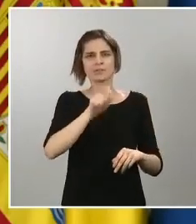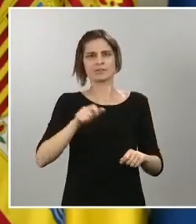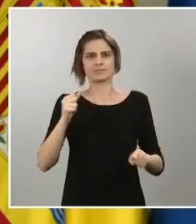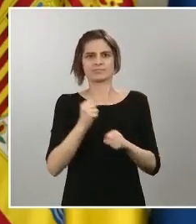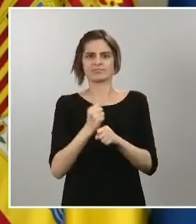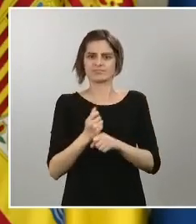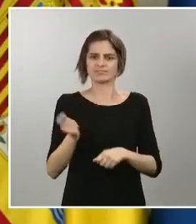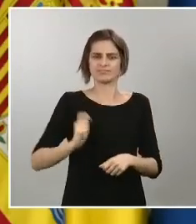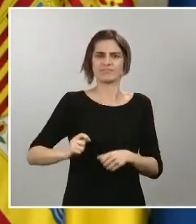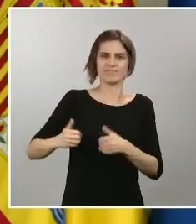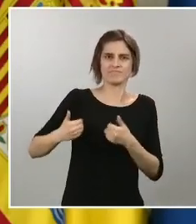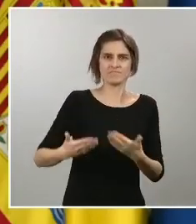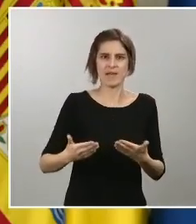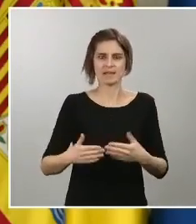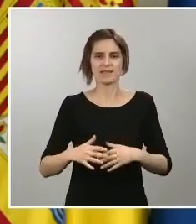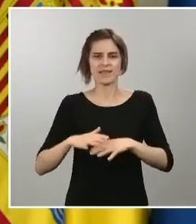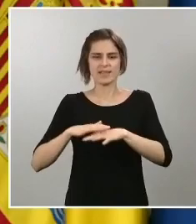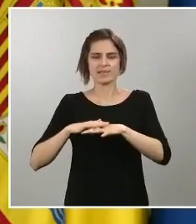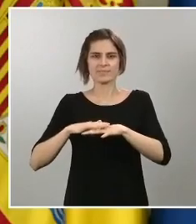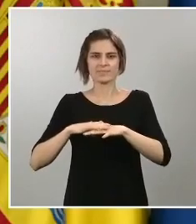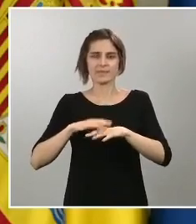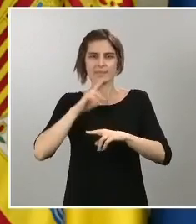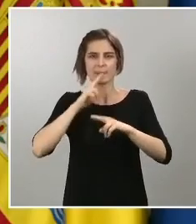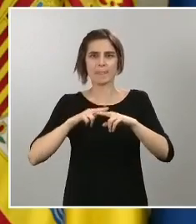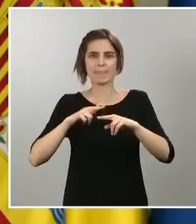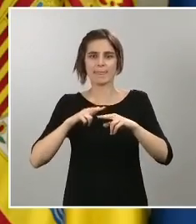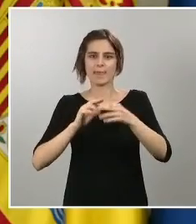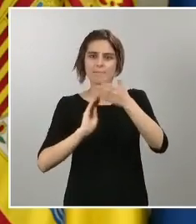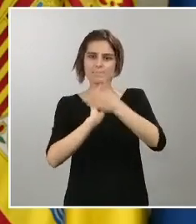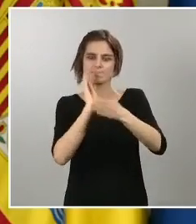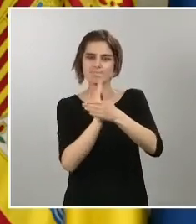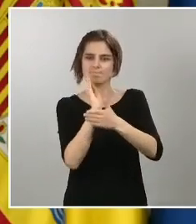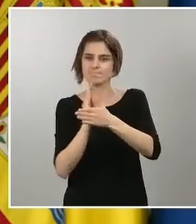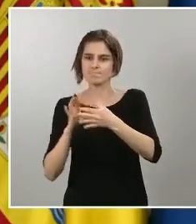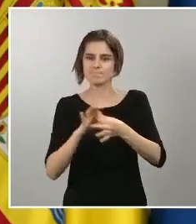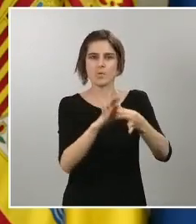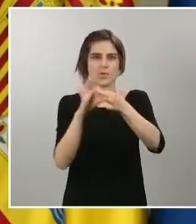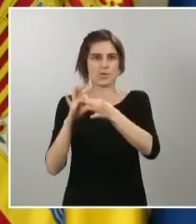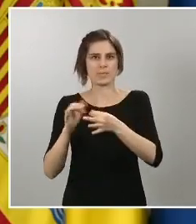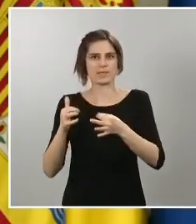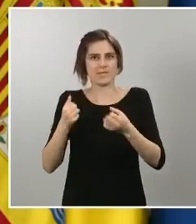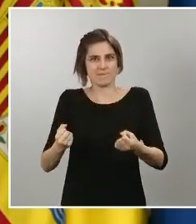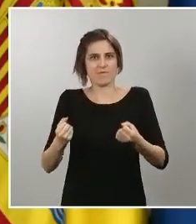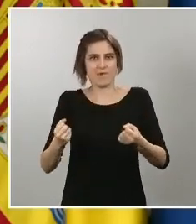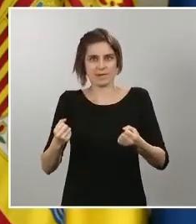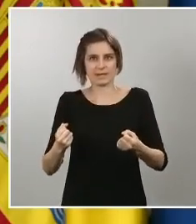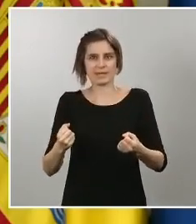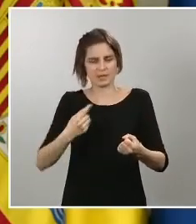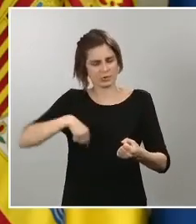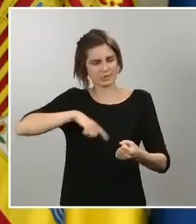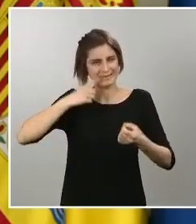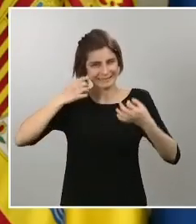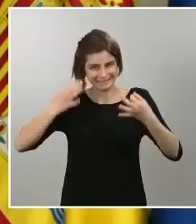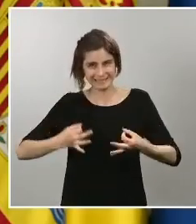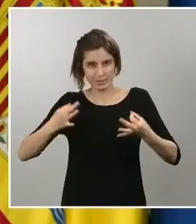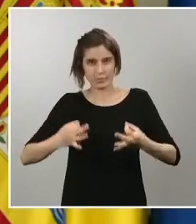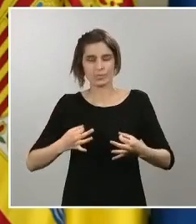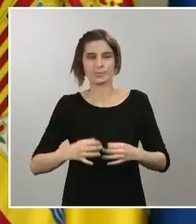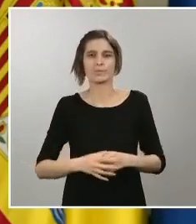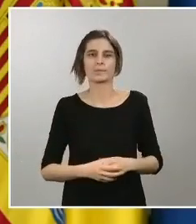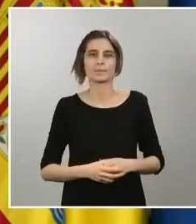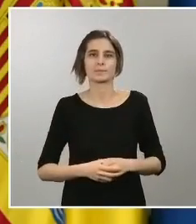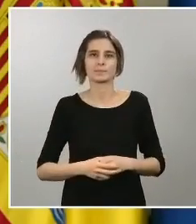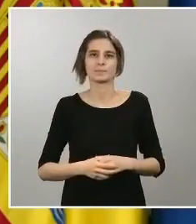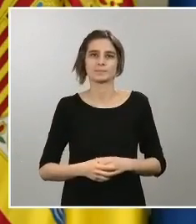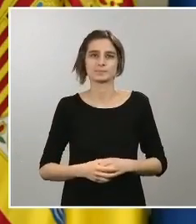cuidando a nuestro pueblo estamos convencidos de que esto va a ser así como se ha dicho las medidas que nos ha